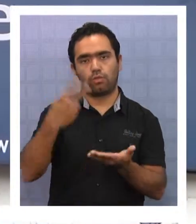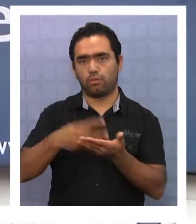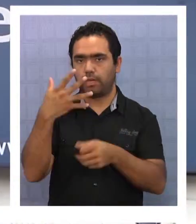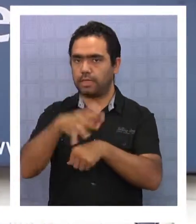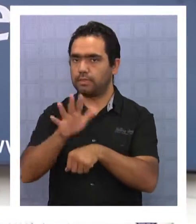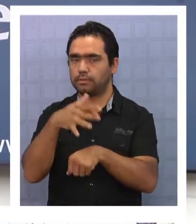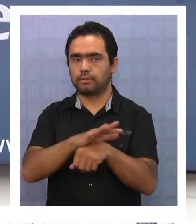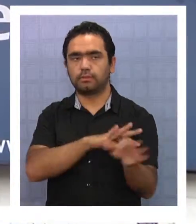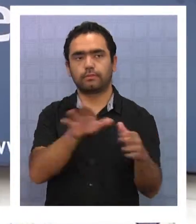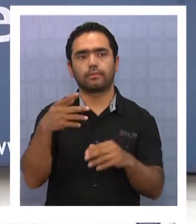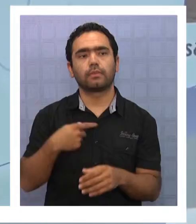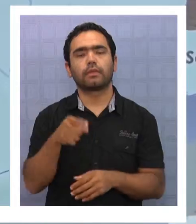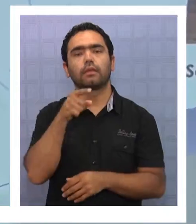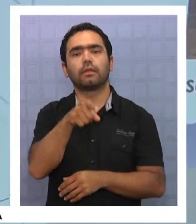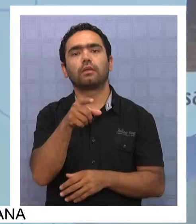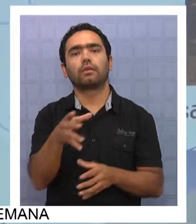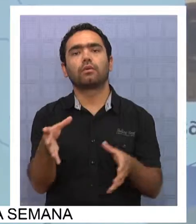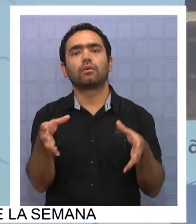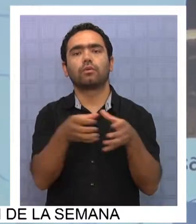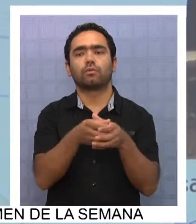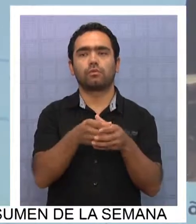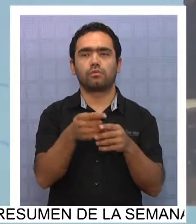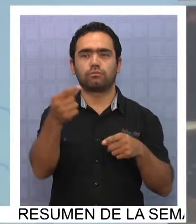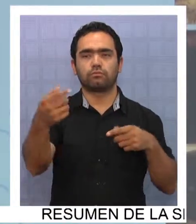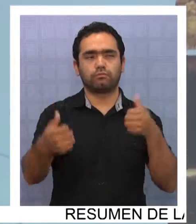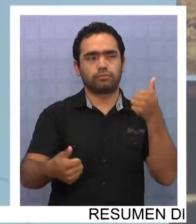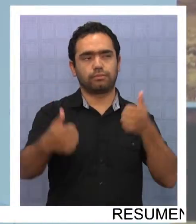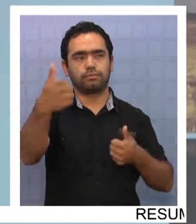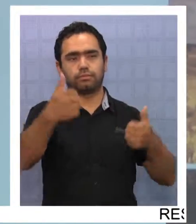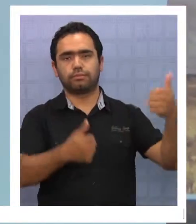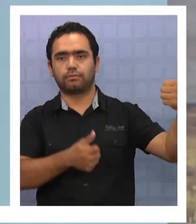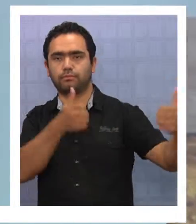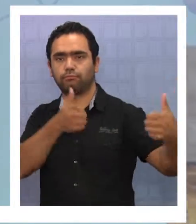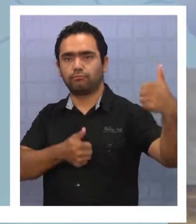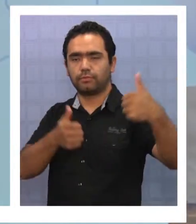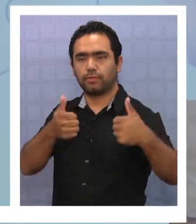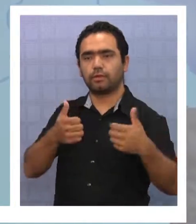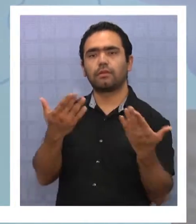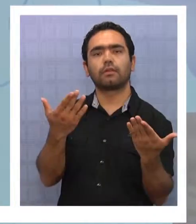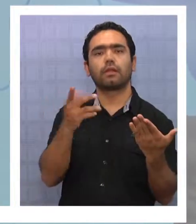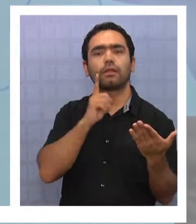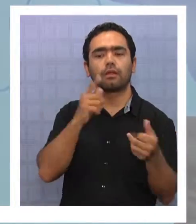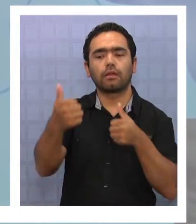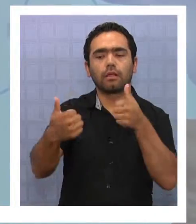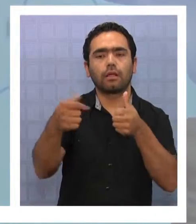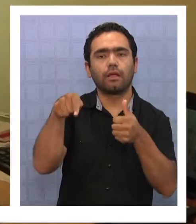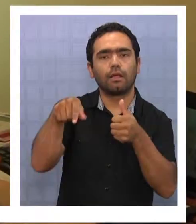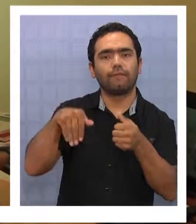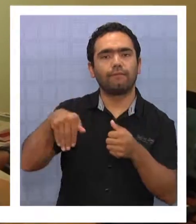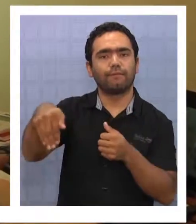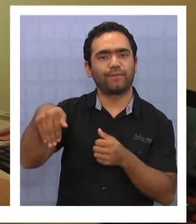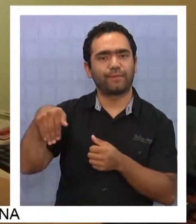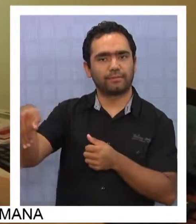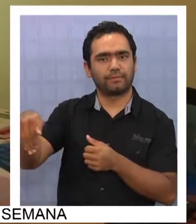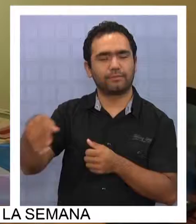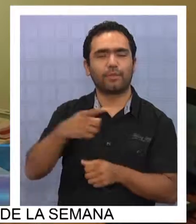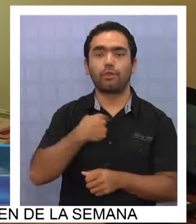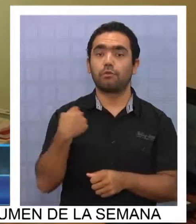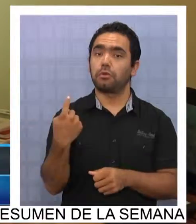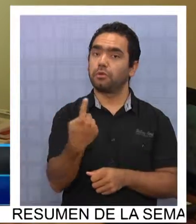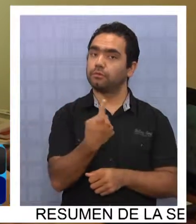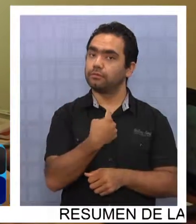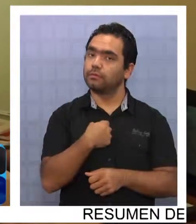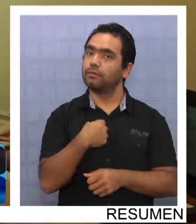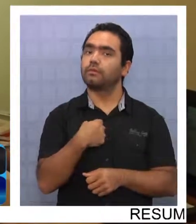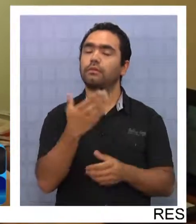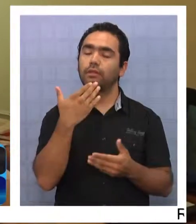2015. La compañía se propuso competir con las tarifas que tiene el sistema terrestre. Y nosotros vamos a hacer una real alternativa con